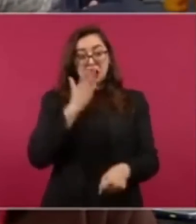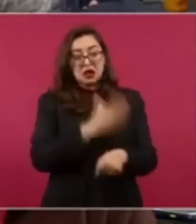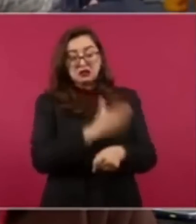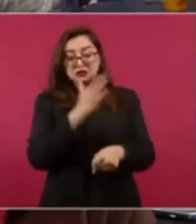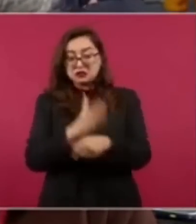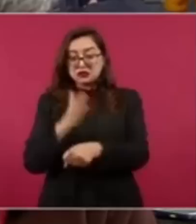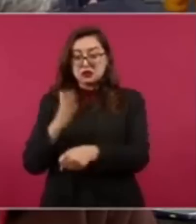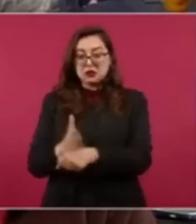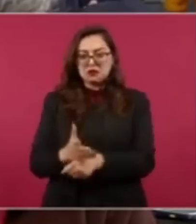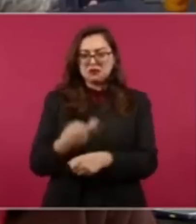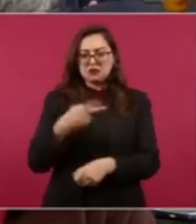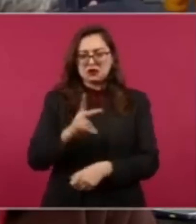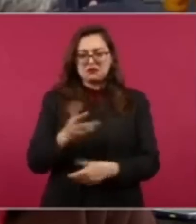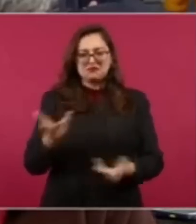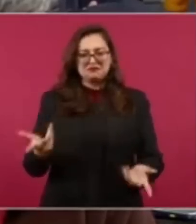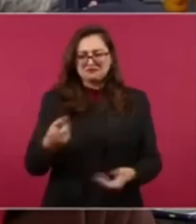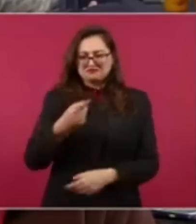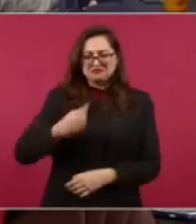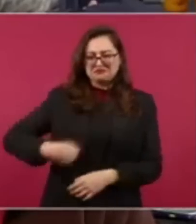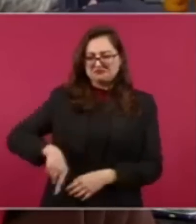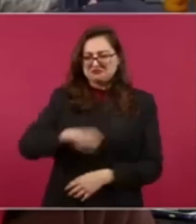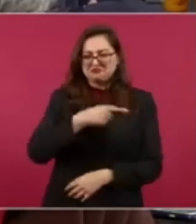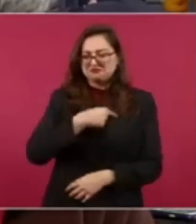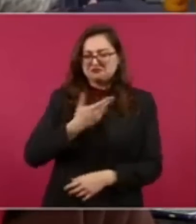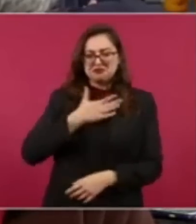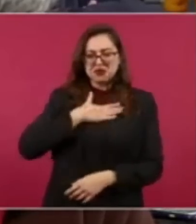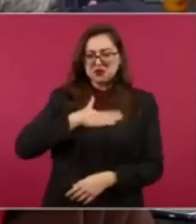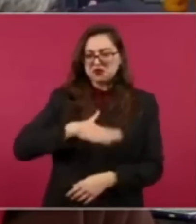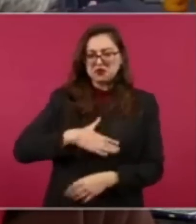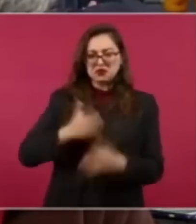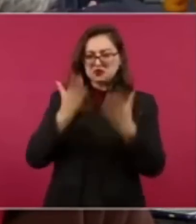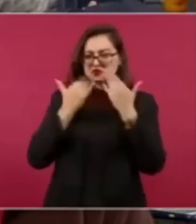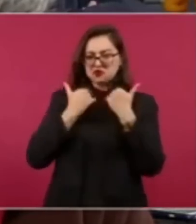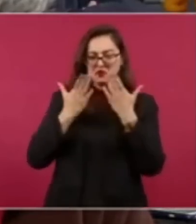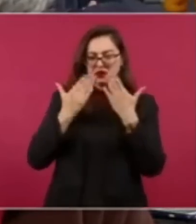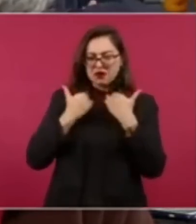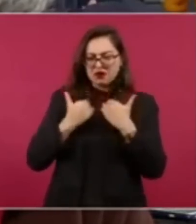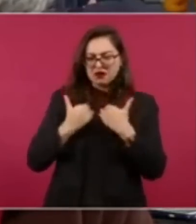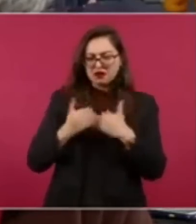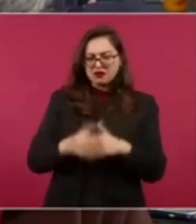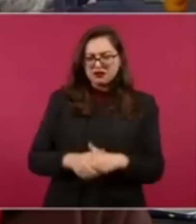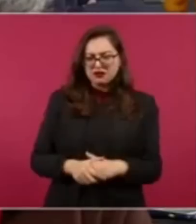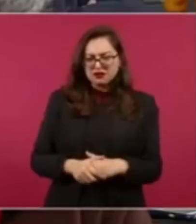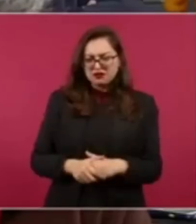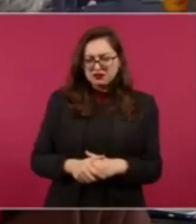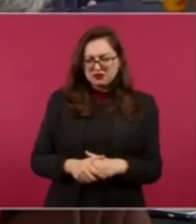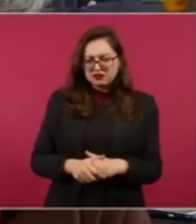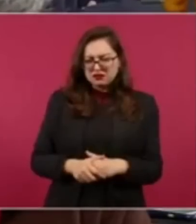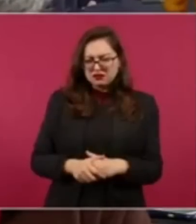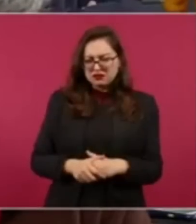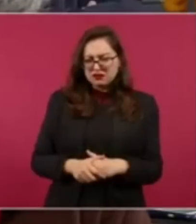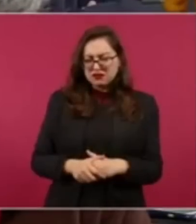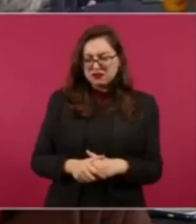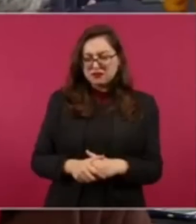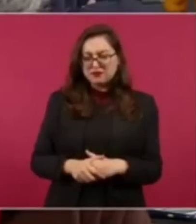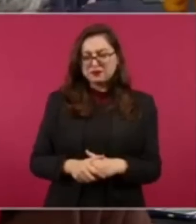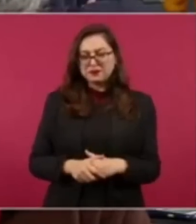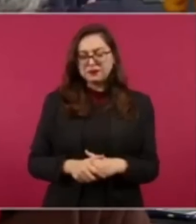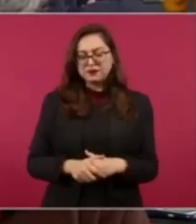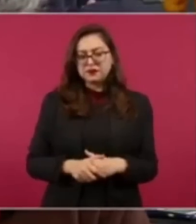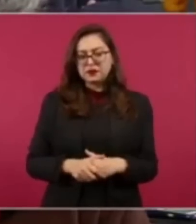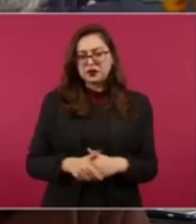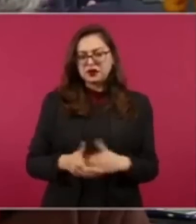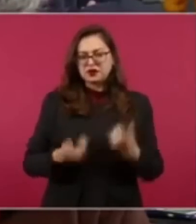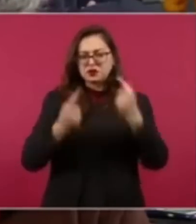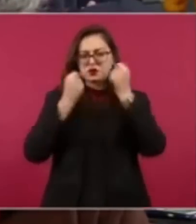fueron las administraciones anteriores, pero nosotros no nos importa si está gobernando el rojo, el azul, el color que sea. Nosotros